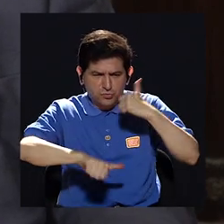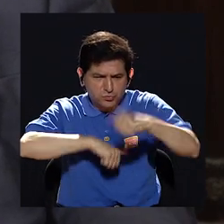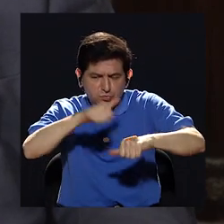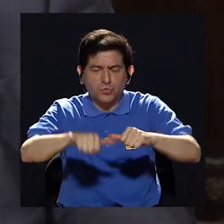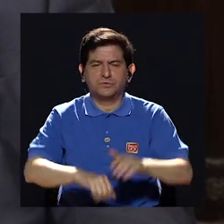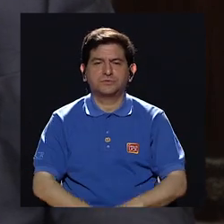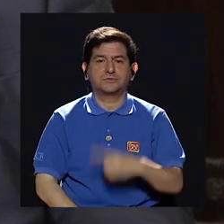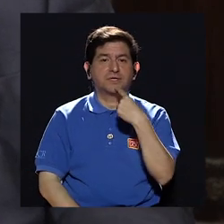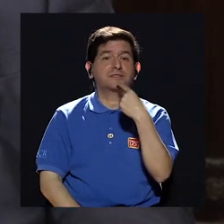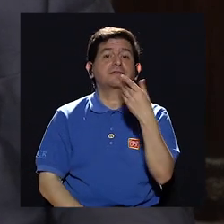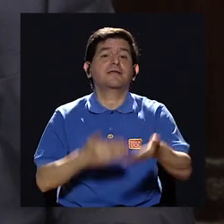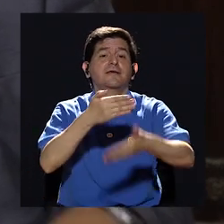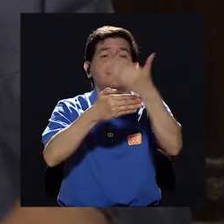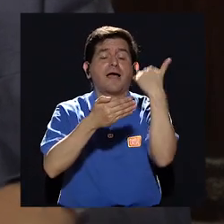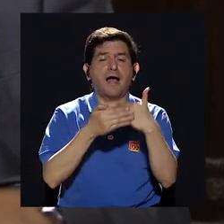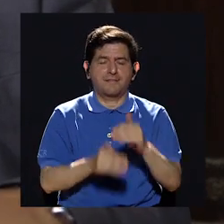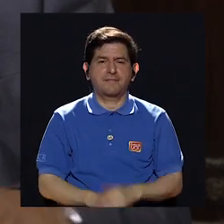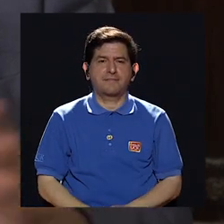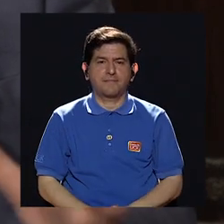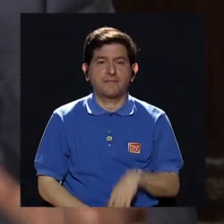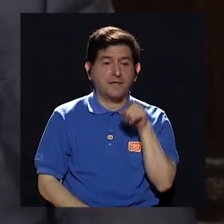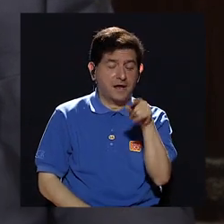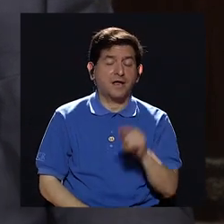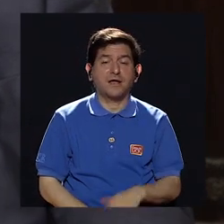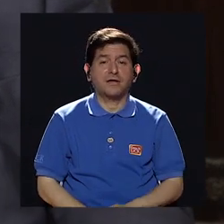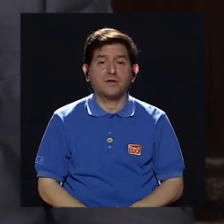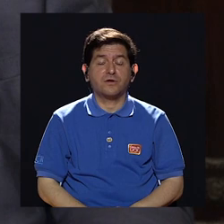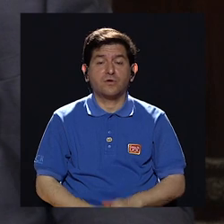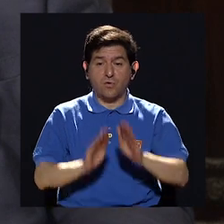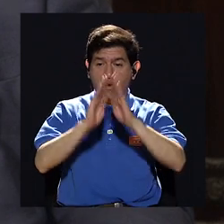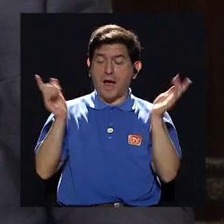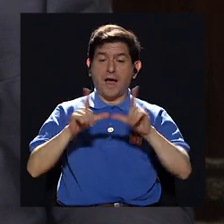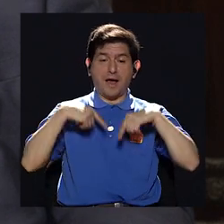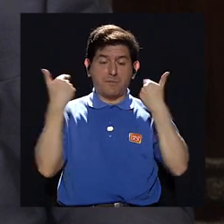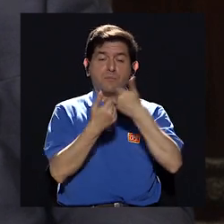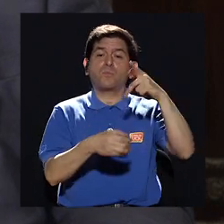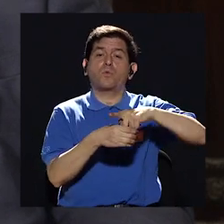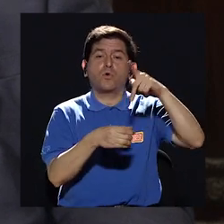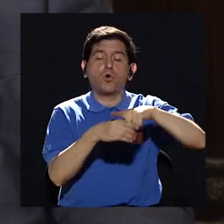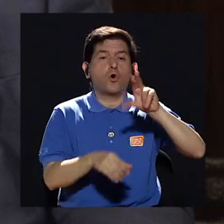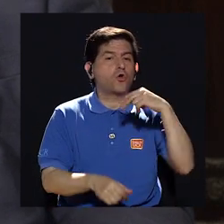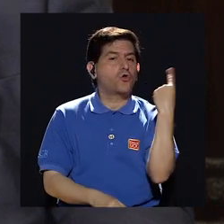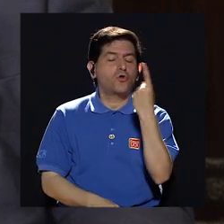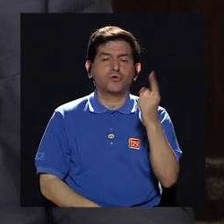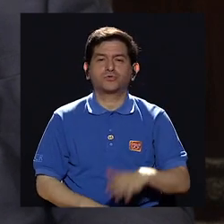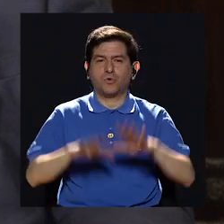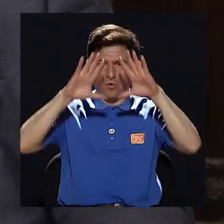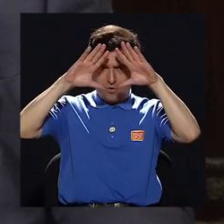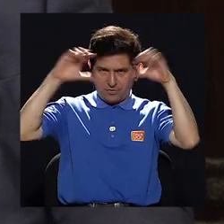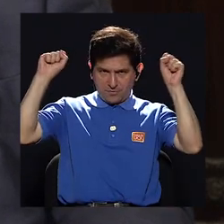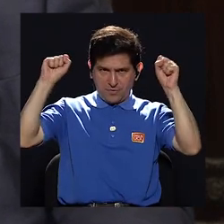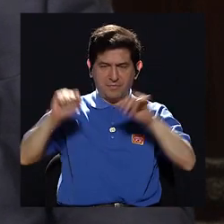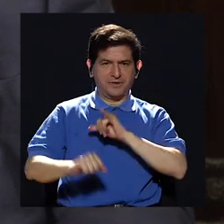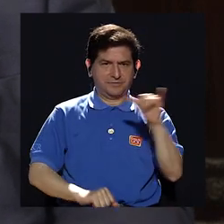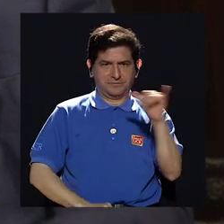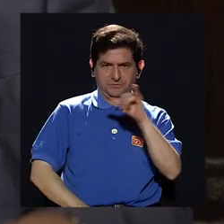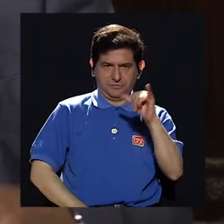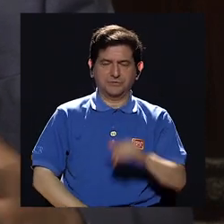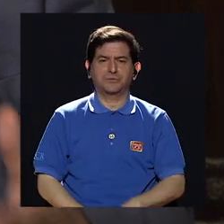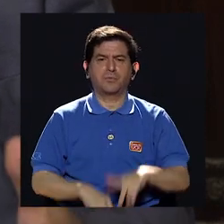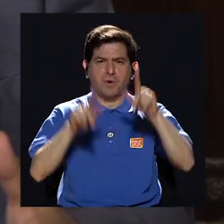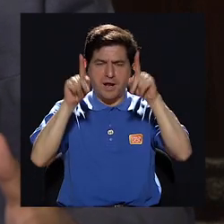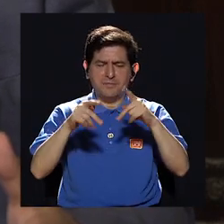que como digo resultaron de un colectivo muy amplio en donde participaban no solamente diplomáticos sino también